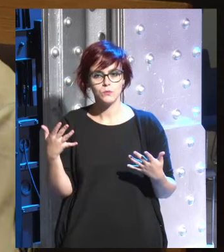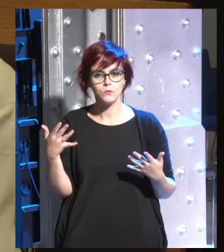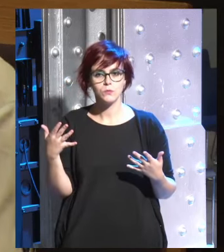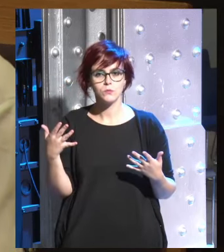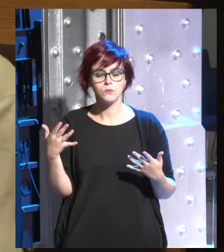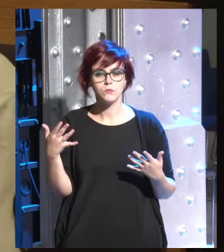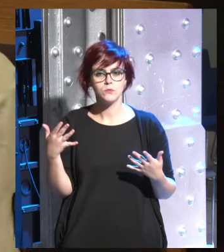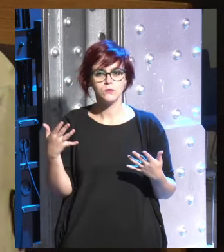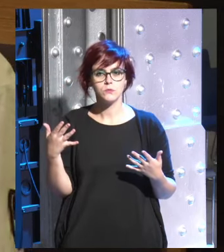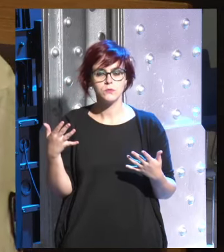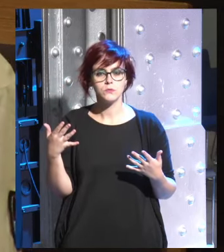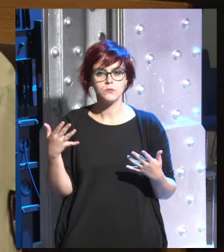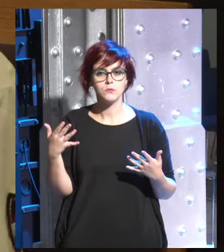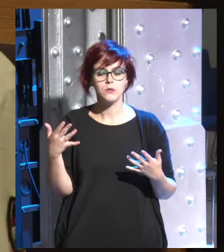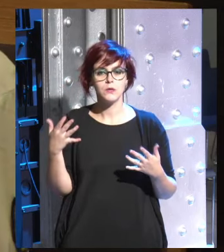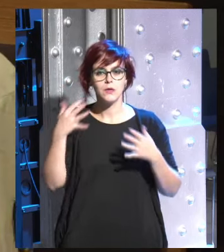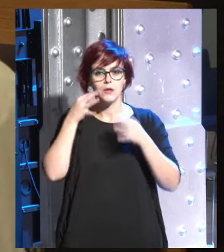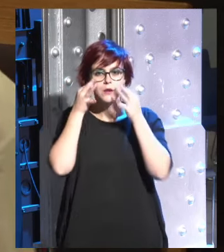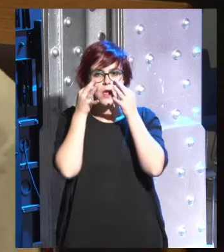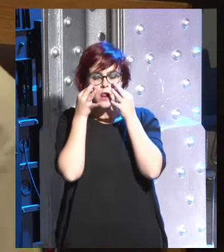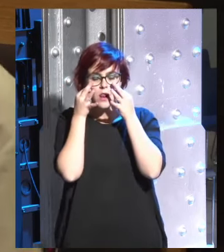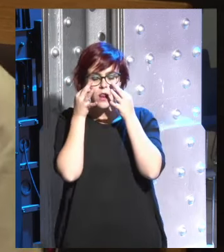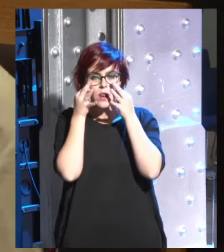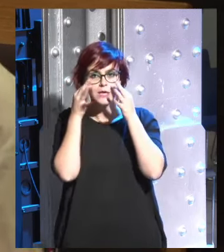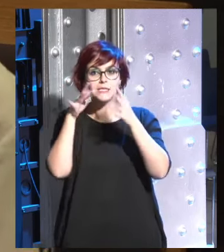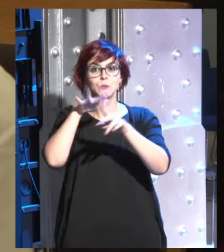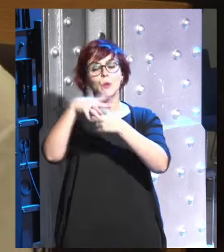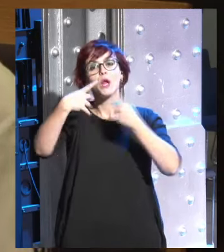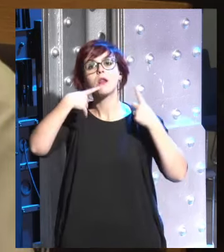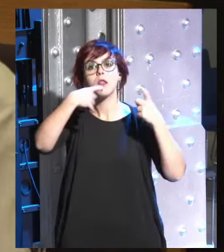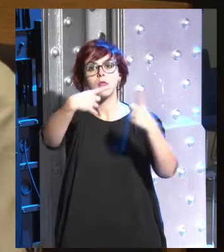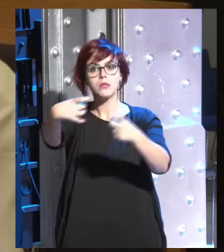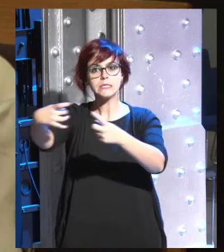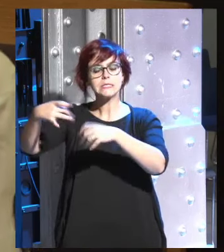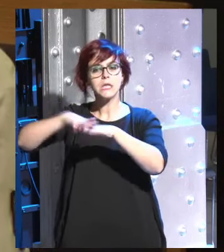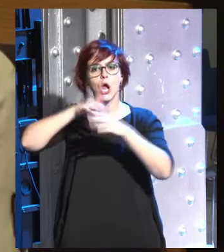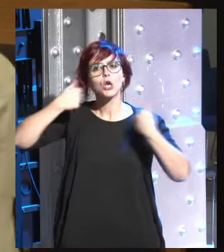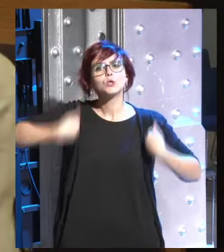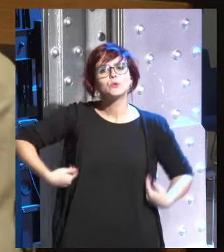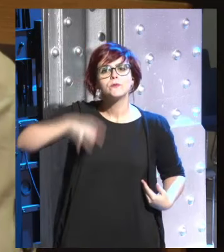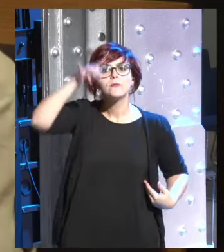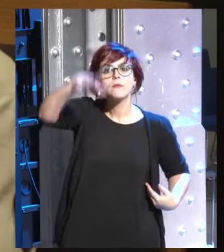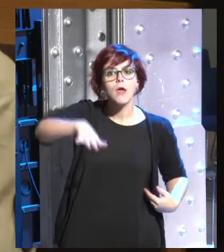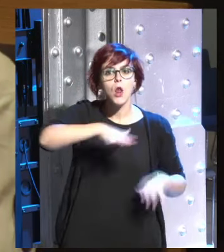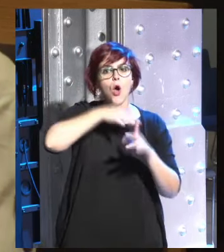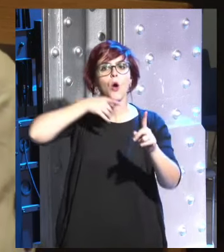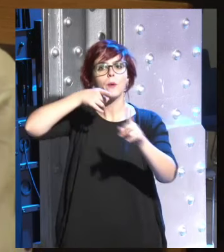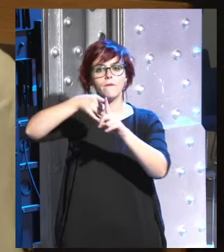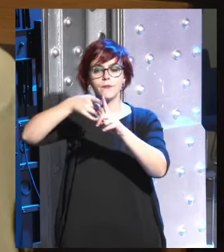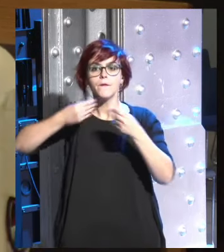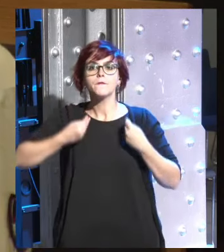y la no necesidad de contestar preguntas como quiénes somos cuál es el objetivo de nuestra